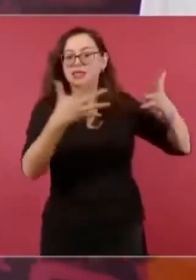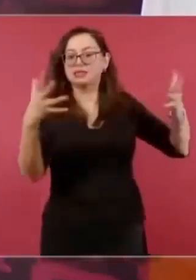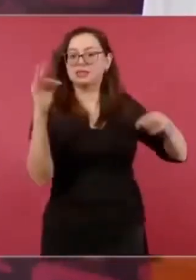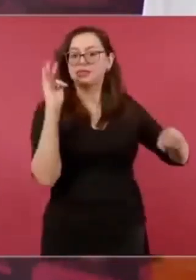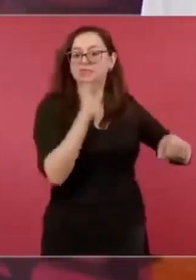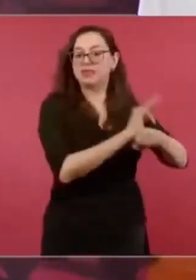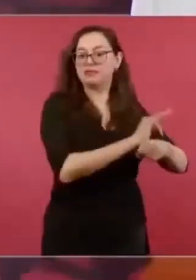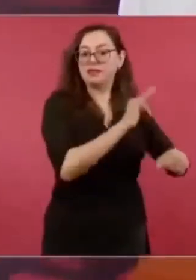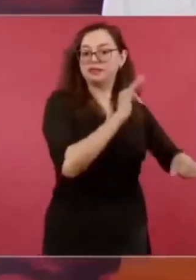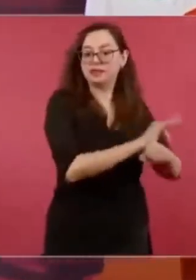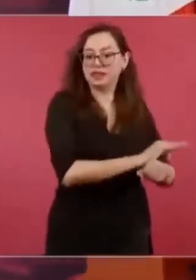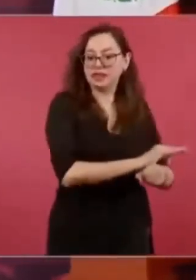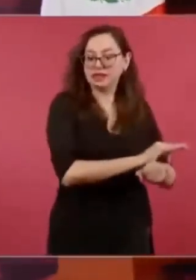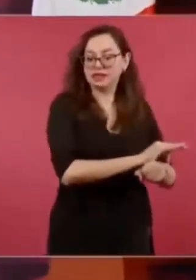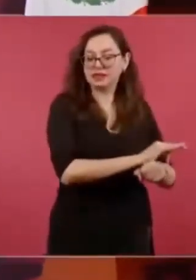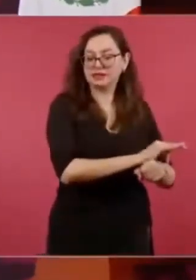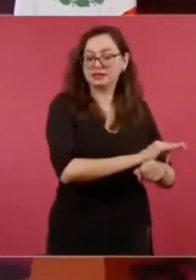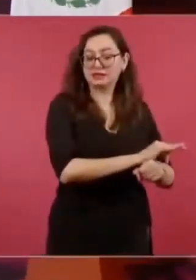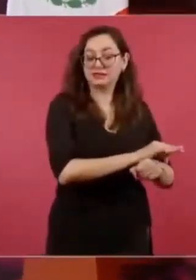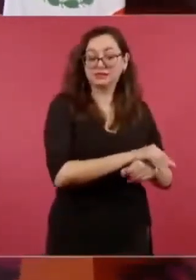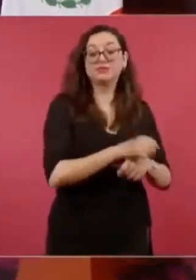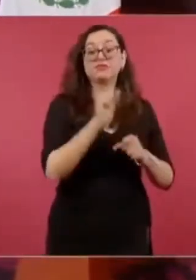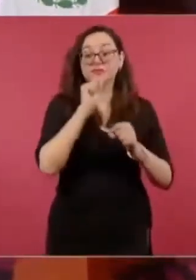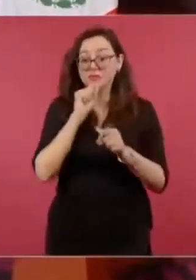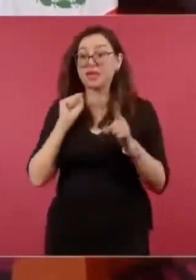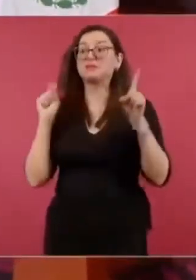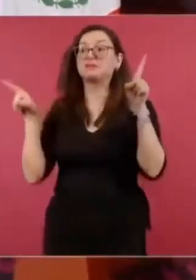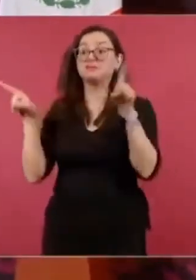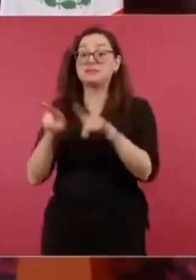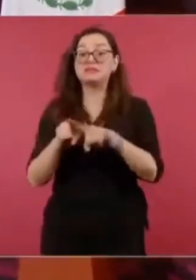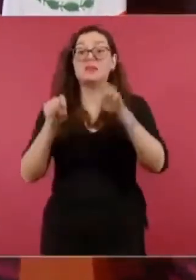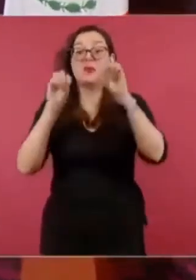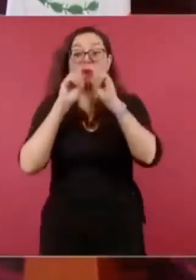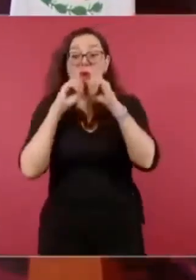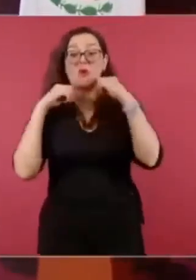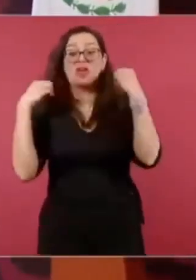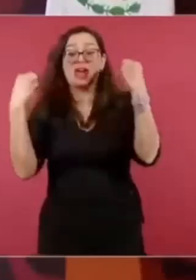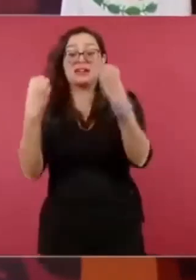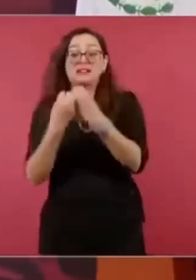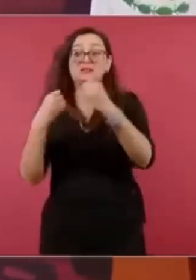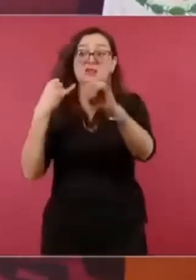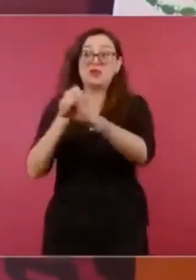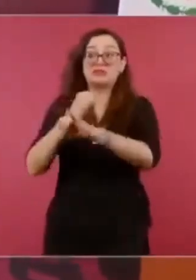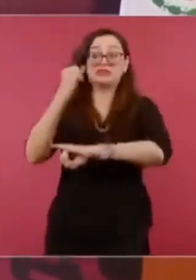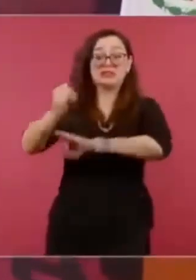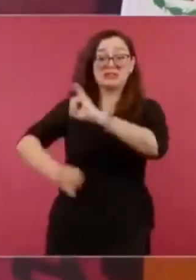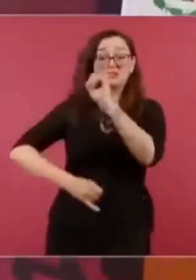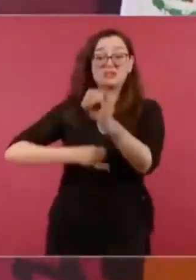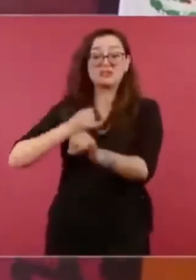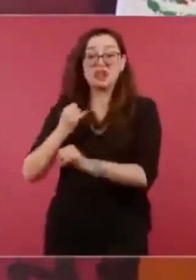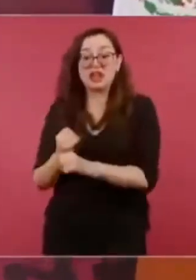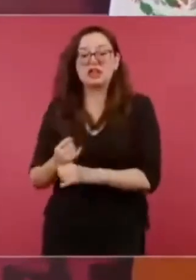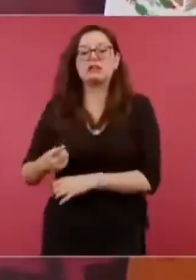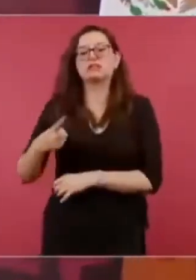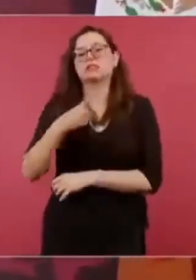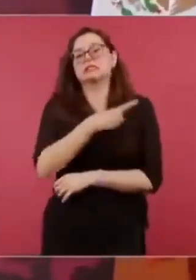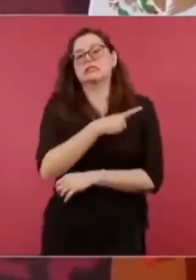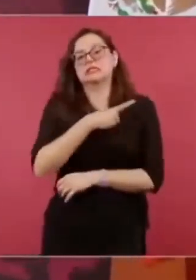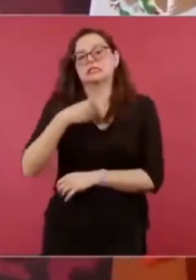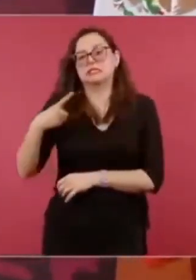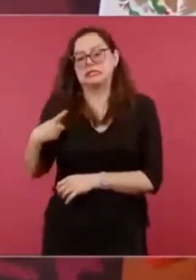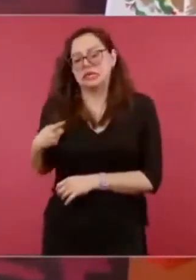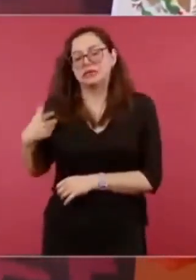Así, se tiene que hacer una revisión de todos esos